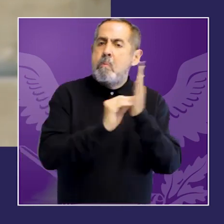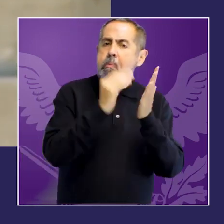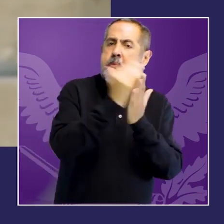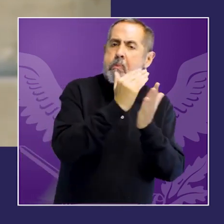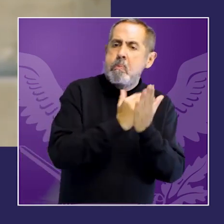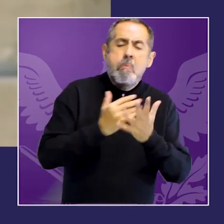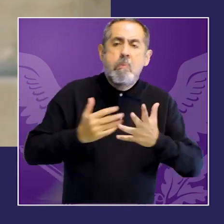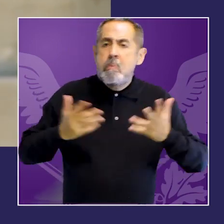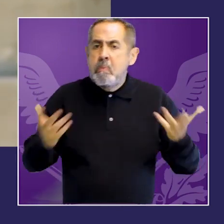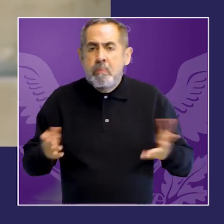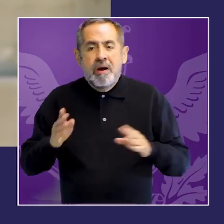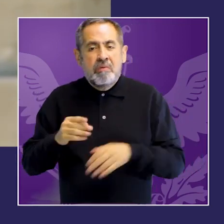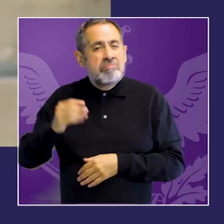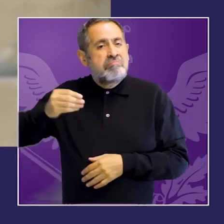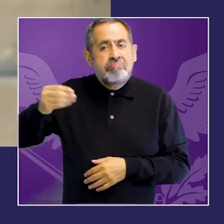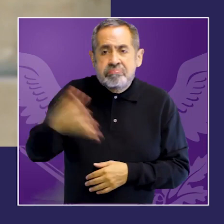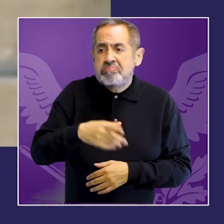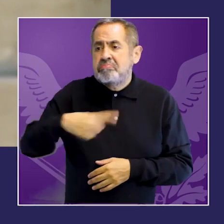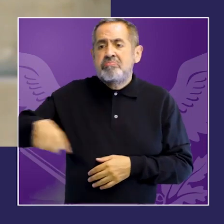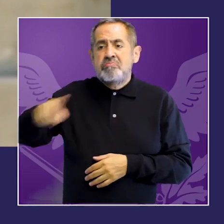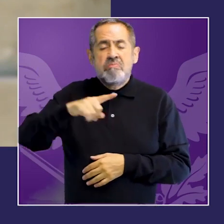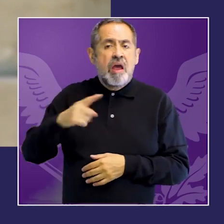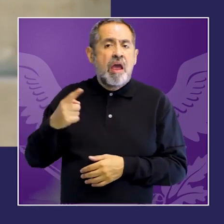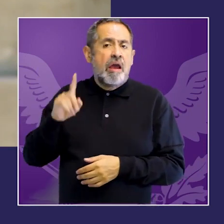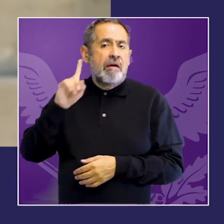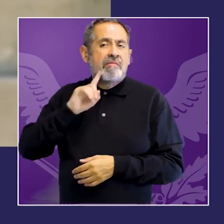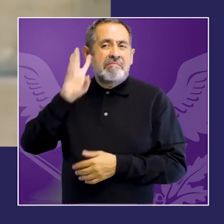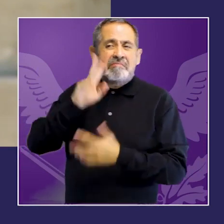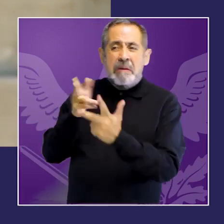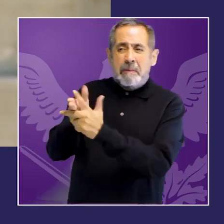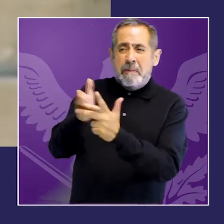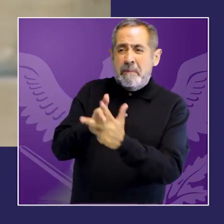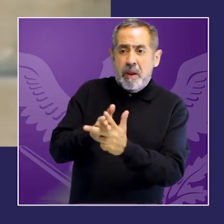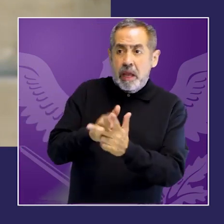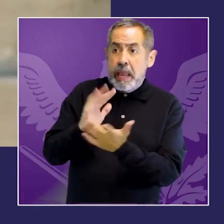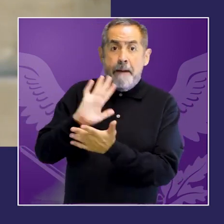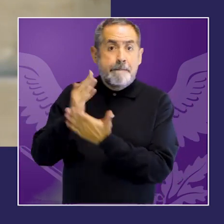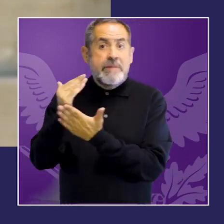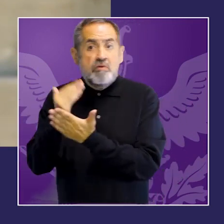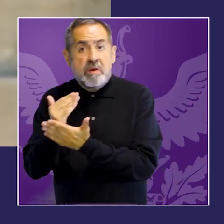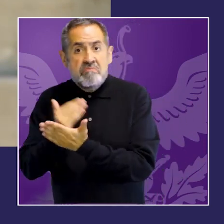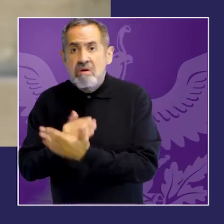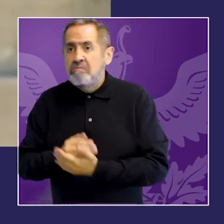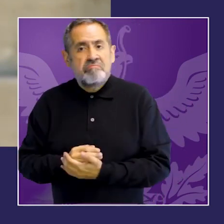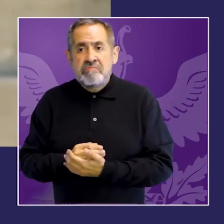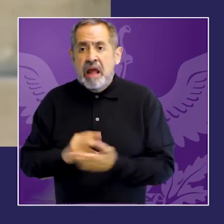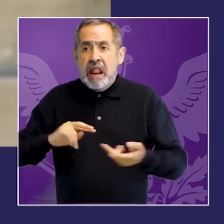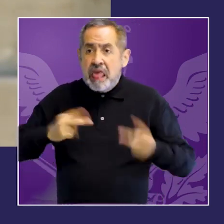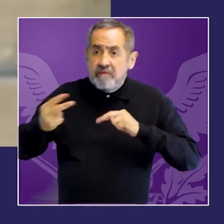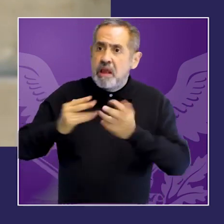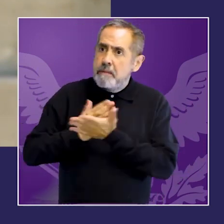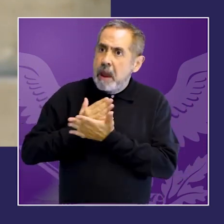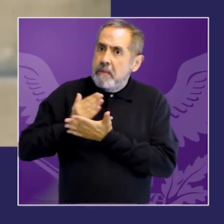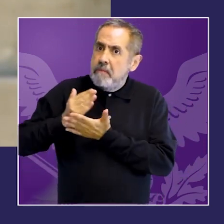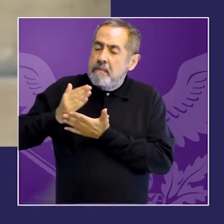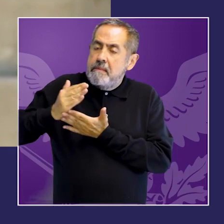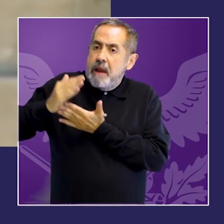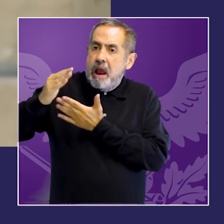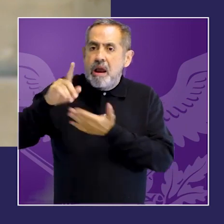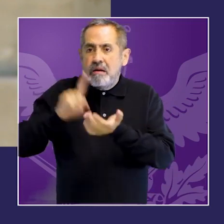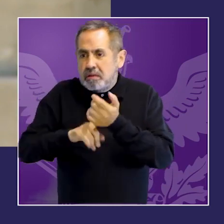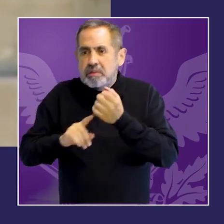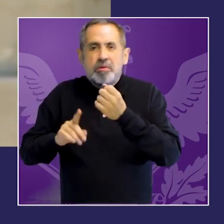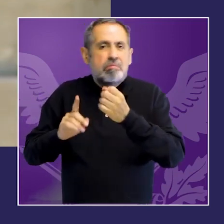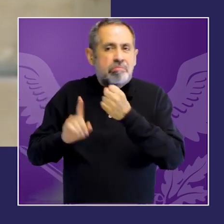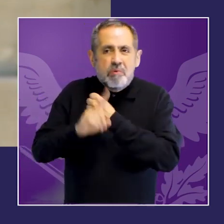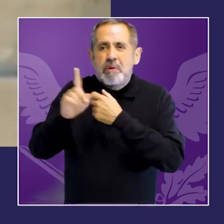Al mismo tiempo mientras se avanza en la creación de institucionalidad se empieza a dedicar presupuesto también esos avances